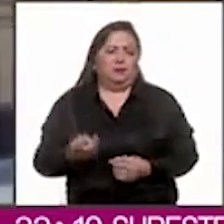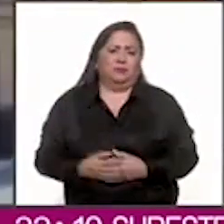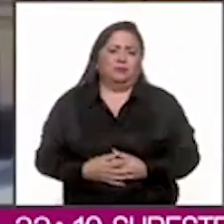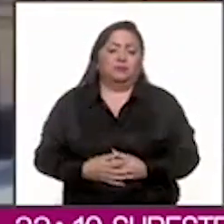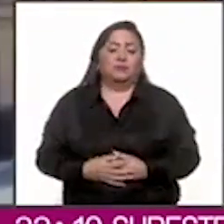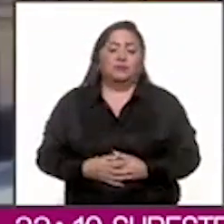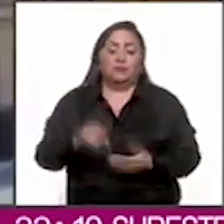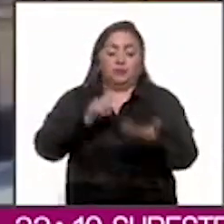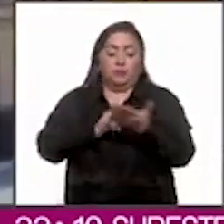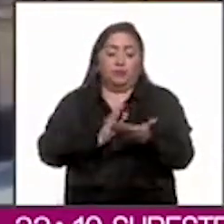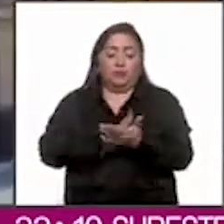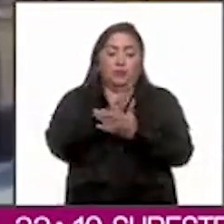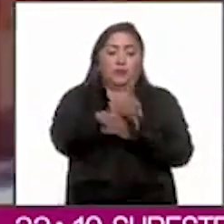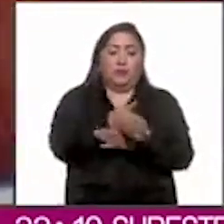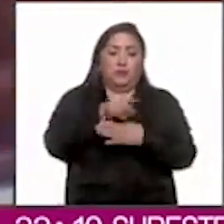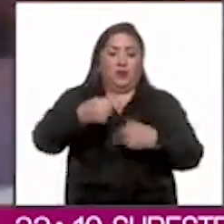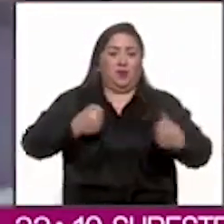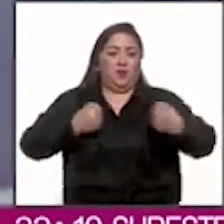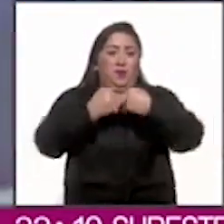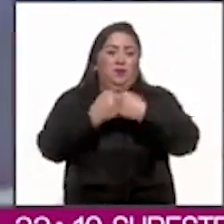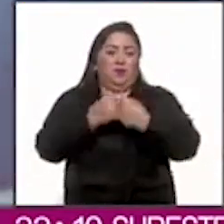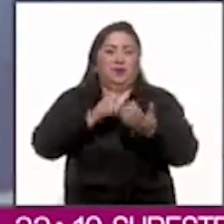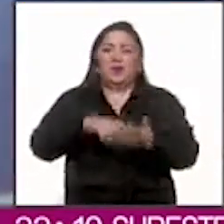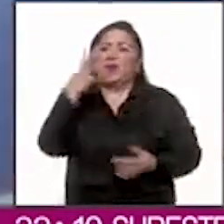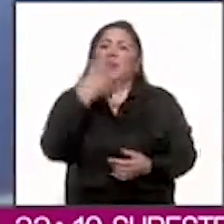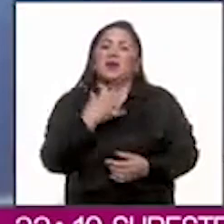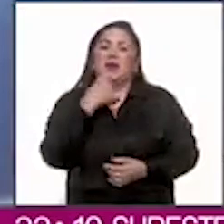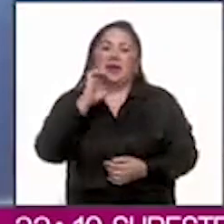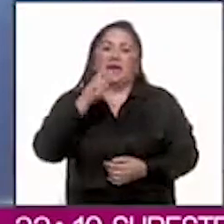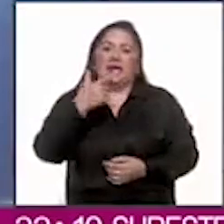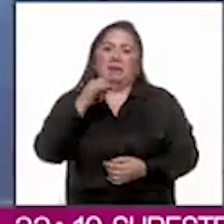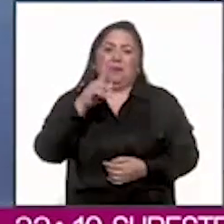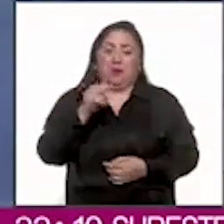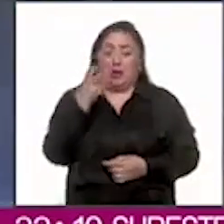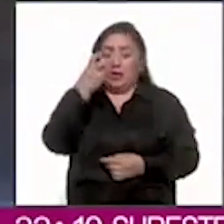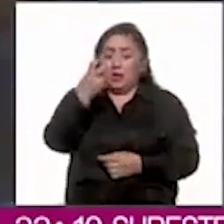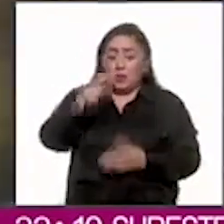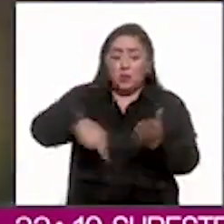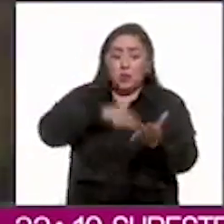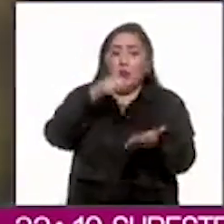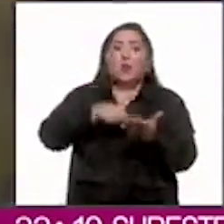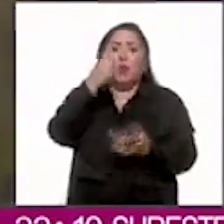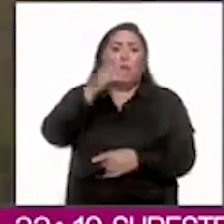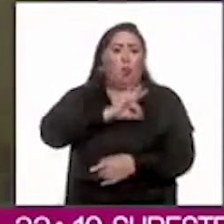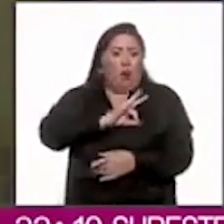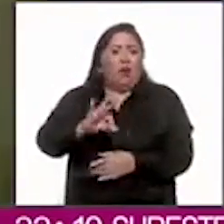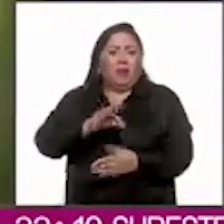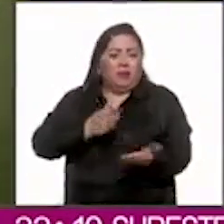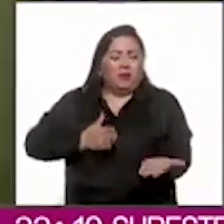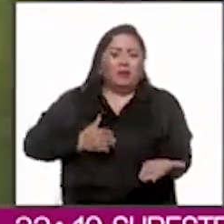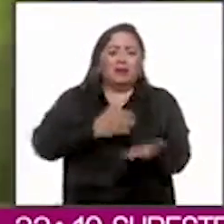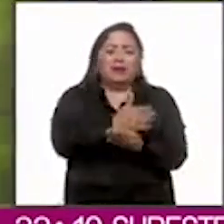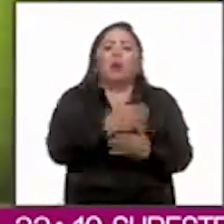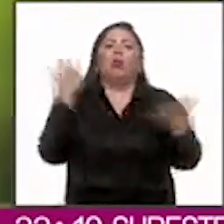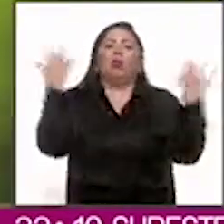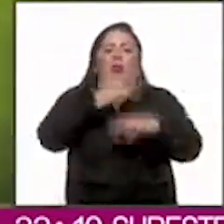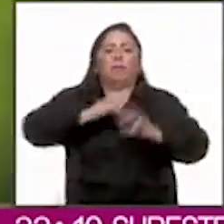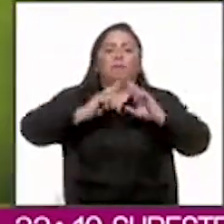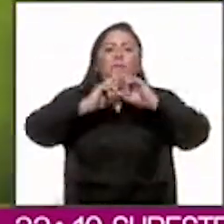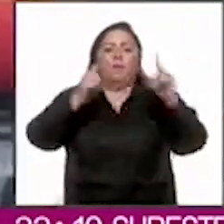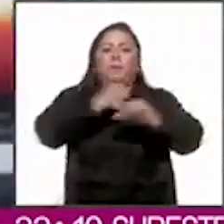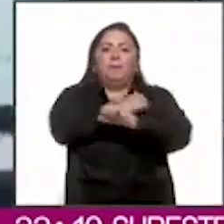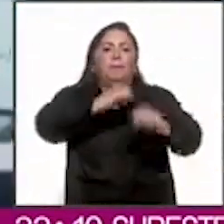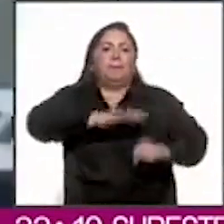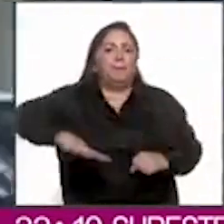En el cruce de Rafah, en la frontera con Egipto, el único lugar por donde podría entrar ayuda fue atacado.